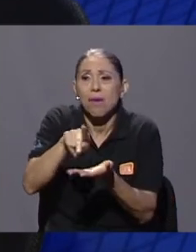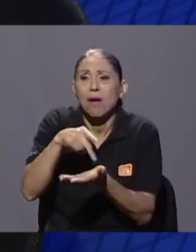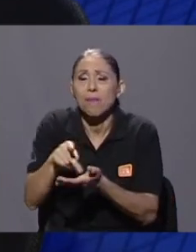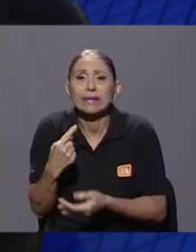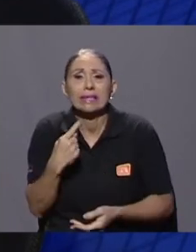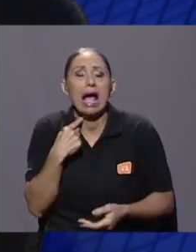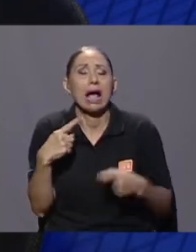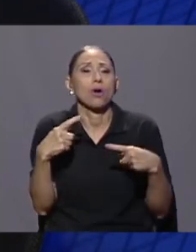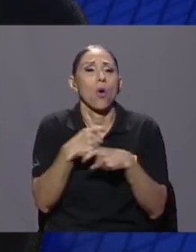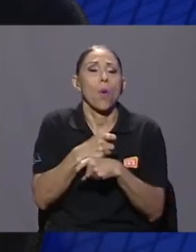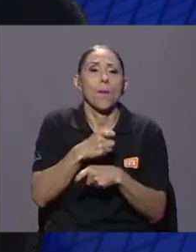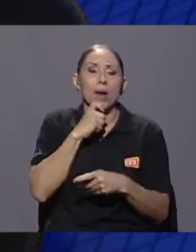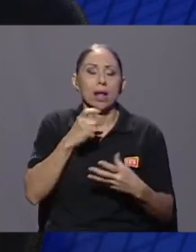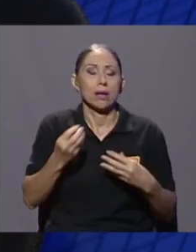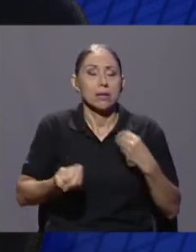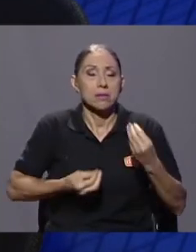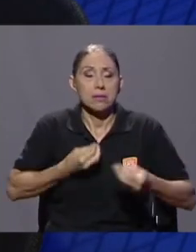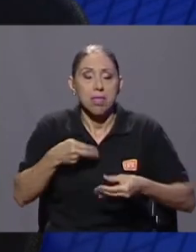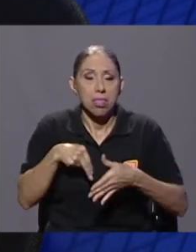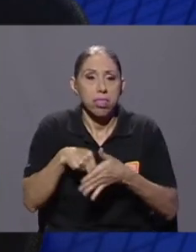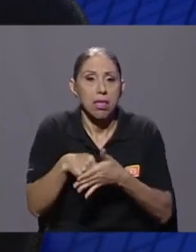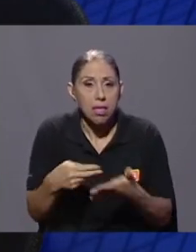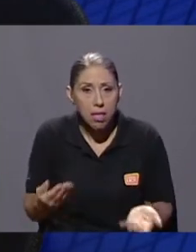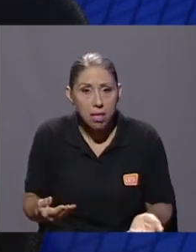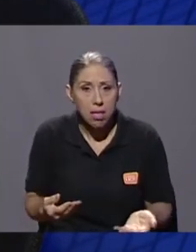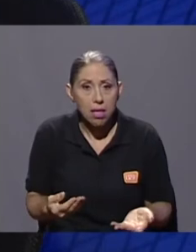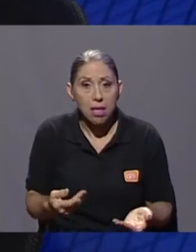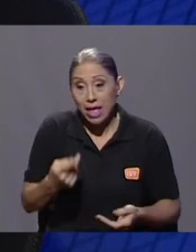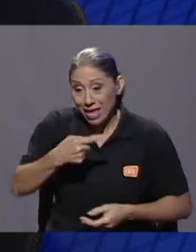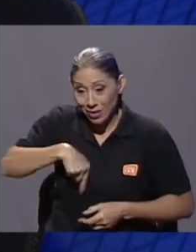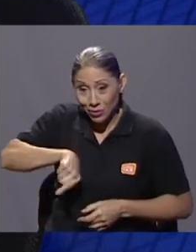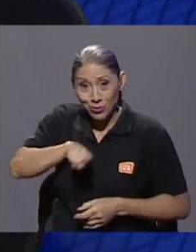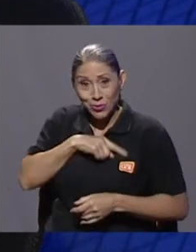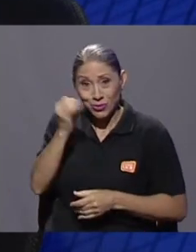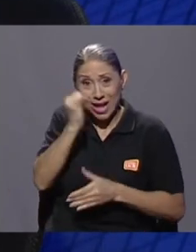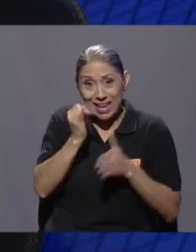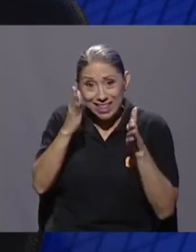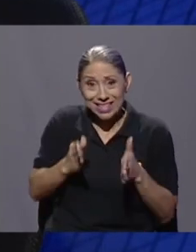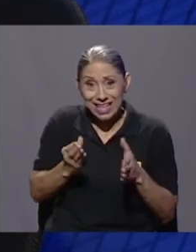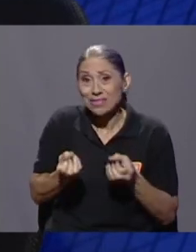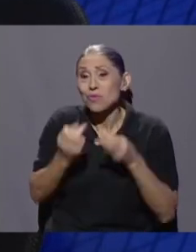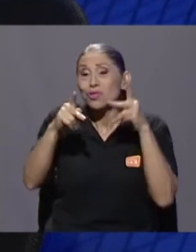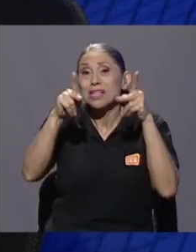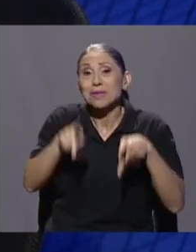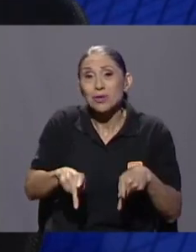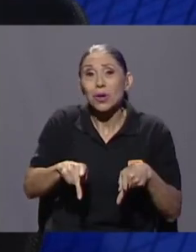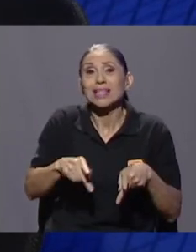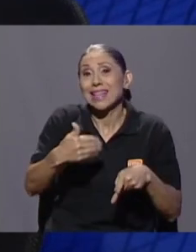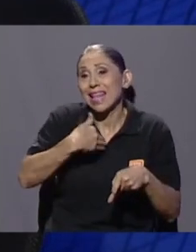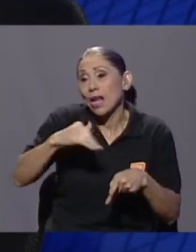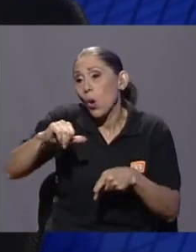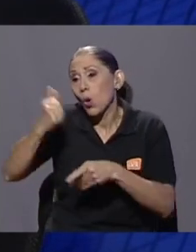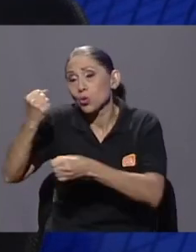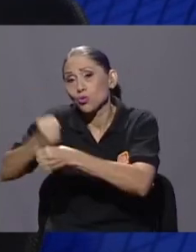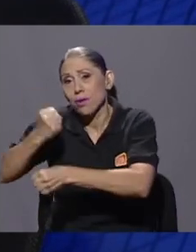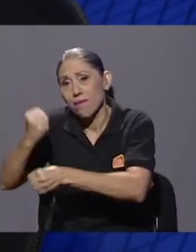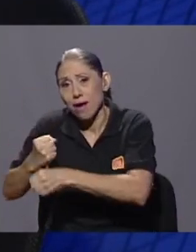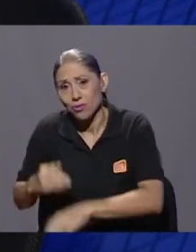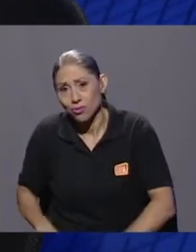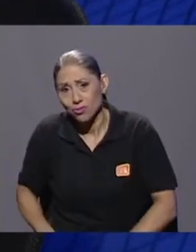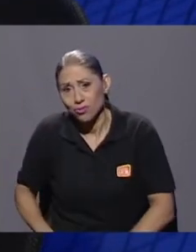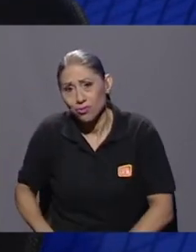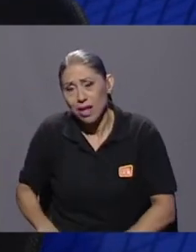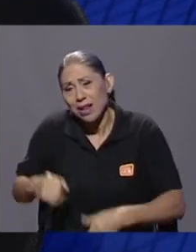muchos en nuestro sector tienen otros trabajos, porque no necesariamente en el arte, lamentablemente esto es muy cierto,